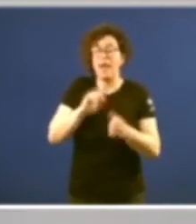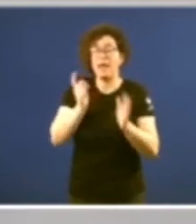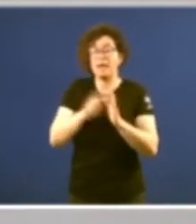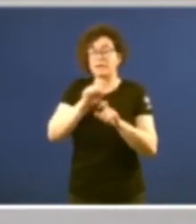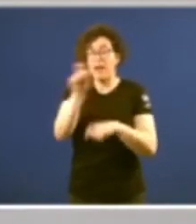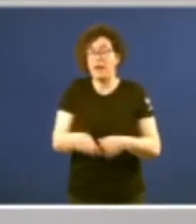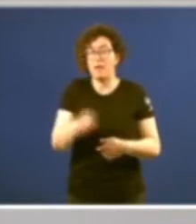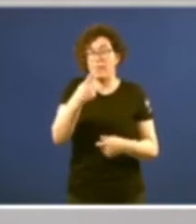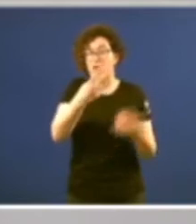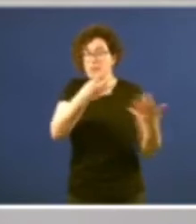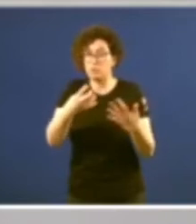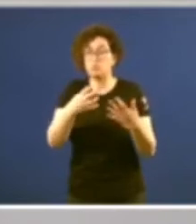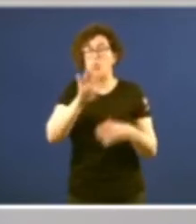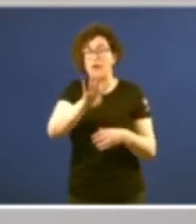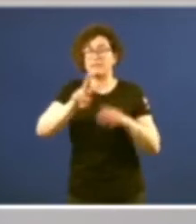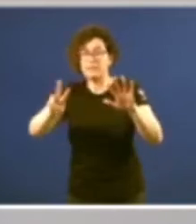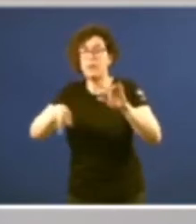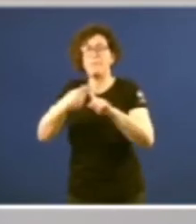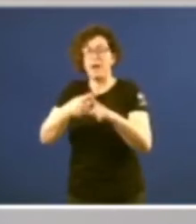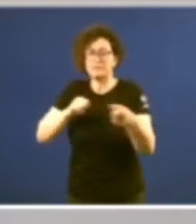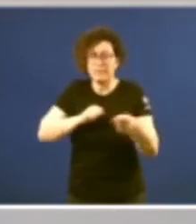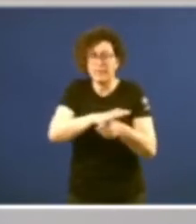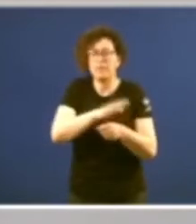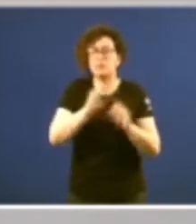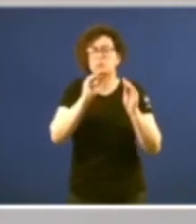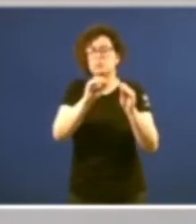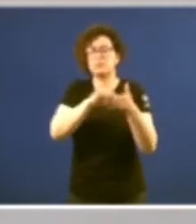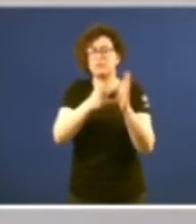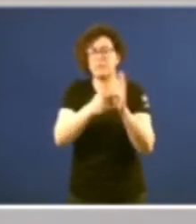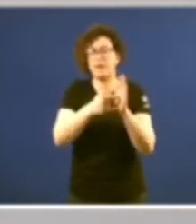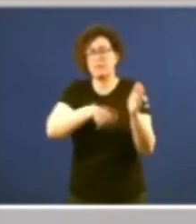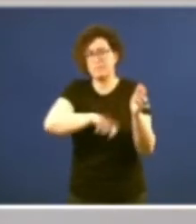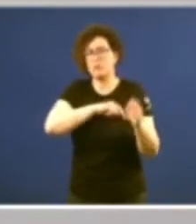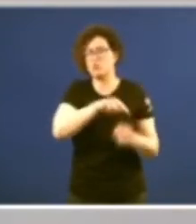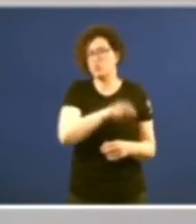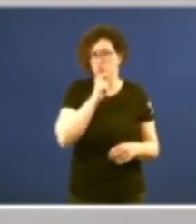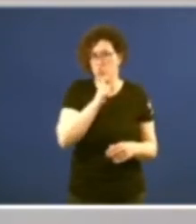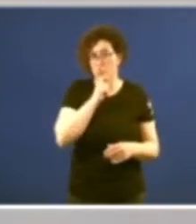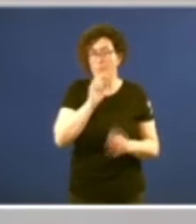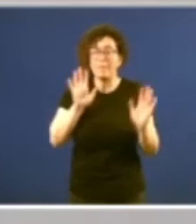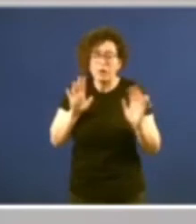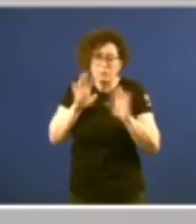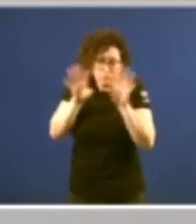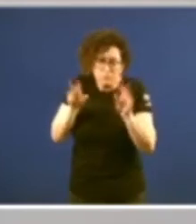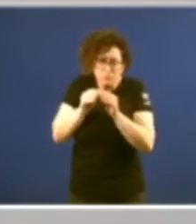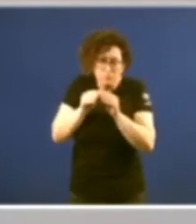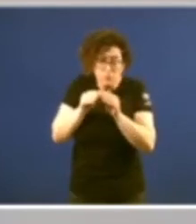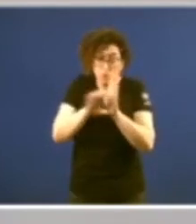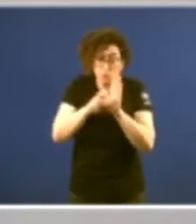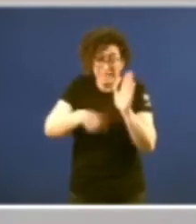e a incidencia no sistema constitucional español. E o importante que podemos extraer de esa Constitución Española